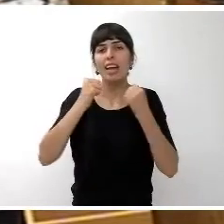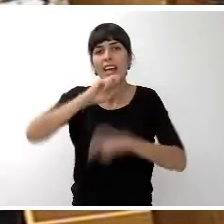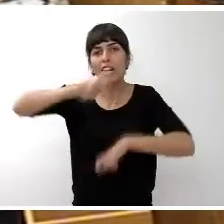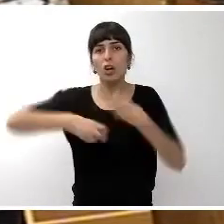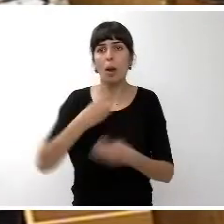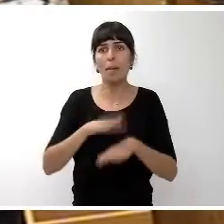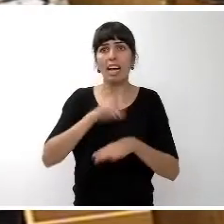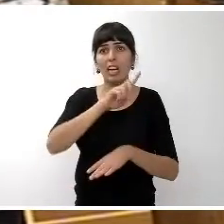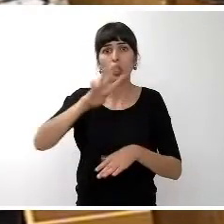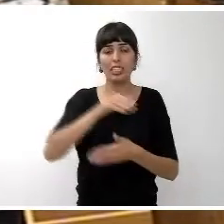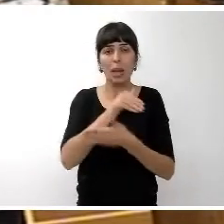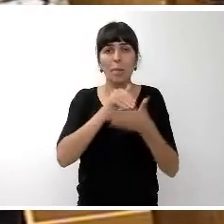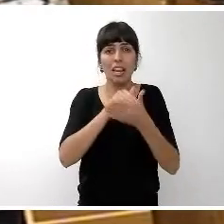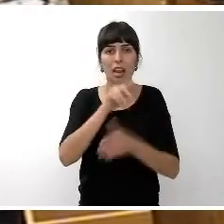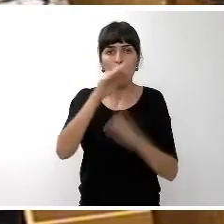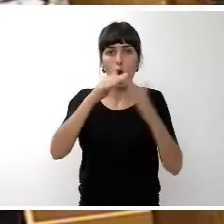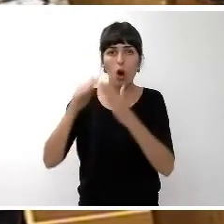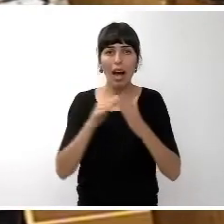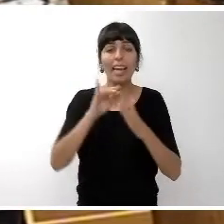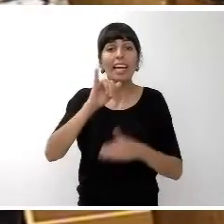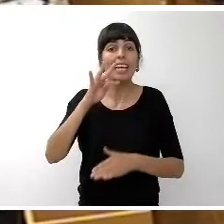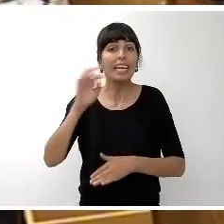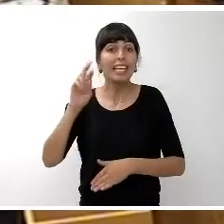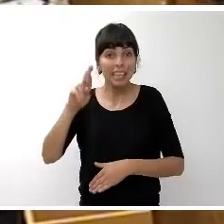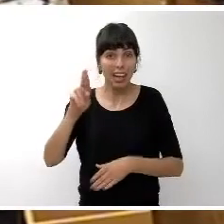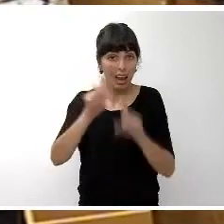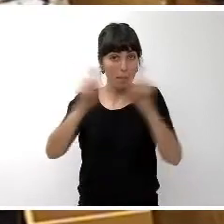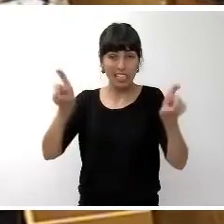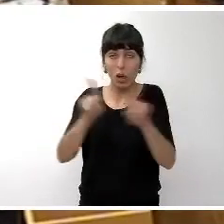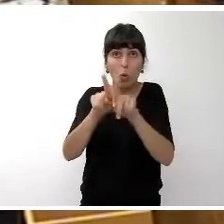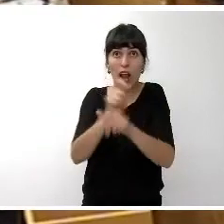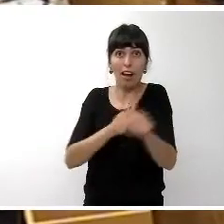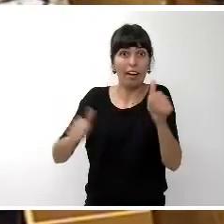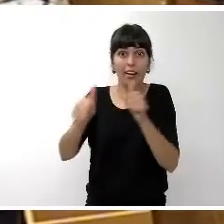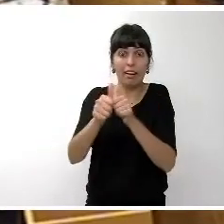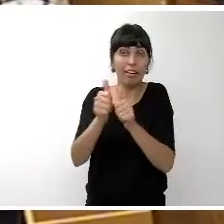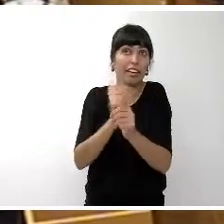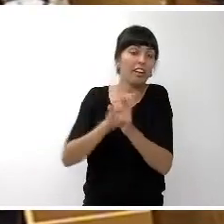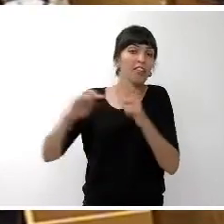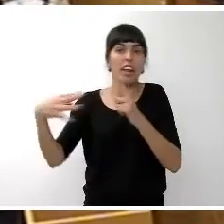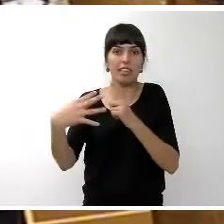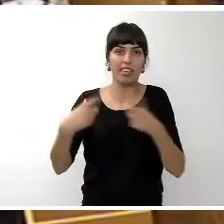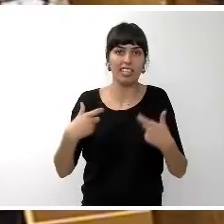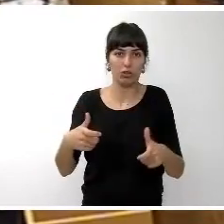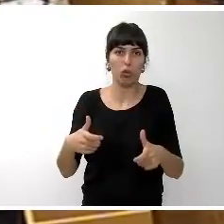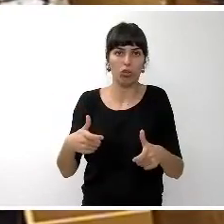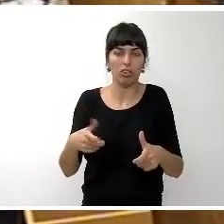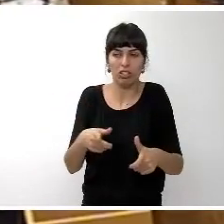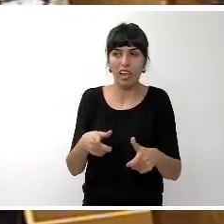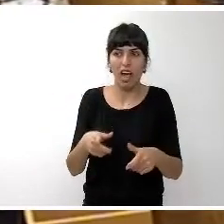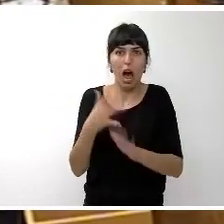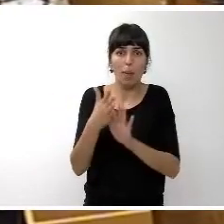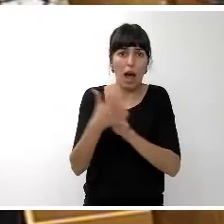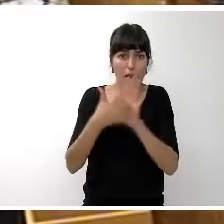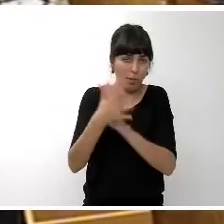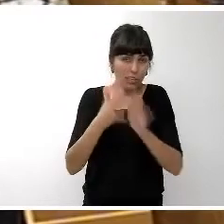genera el ITER. El ITER es una empresa referente en todo el sector y desde luego hablar del ITER aquí nos